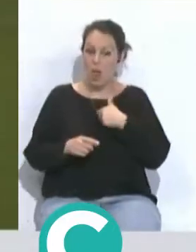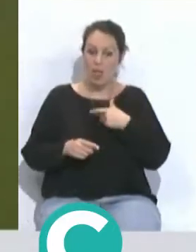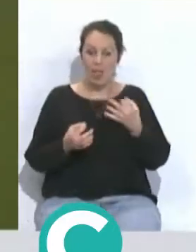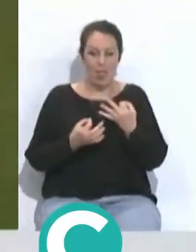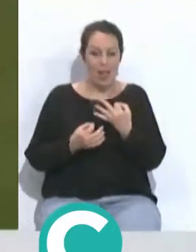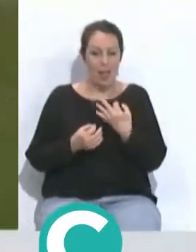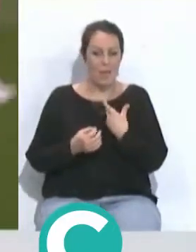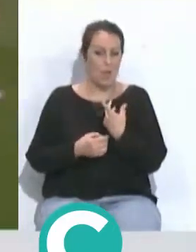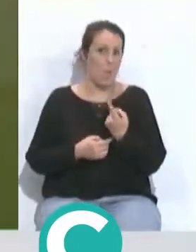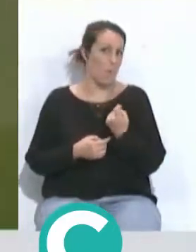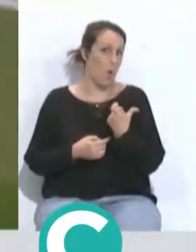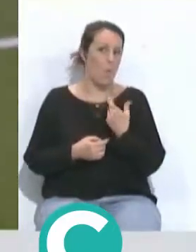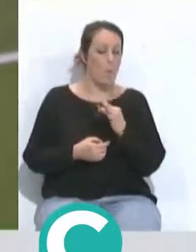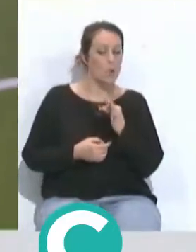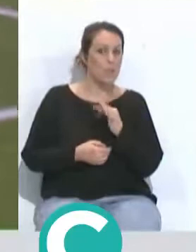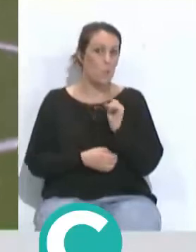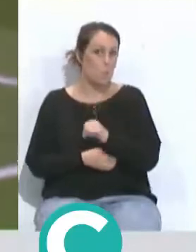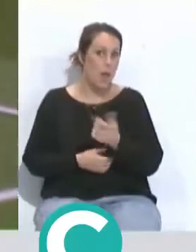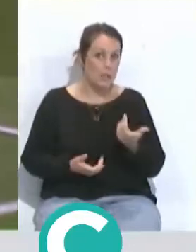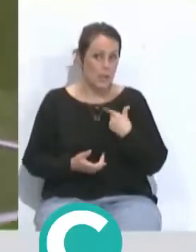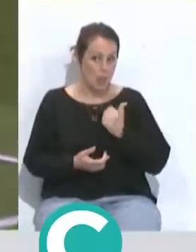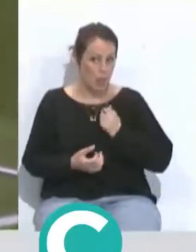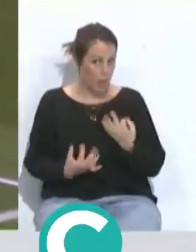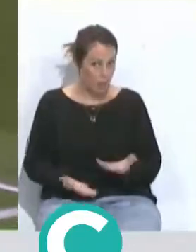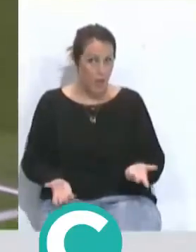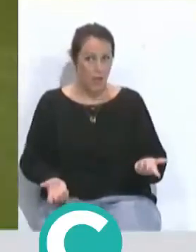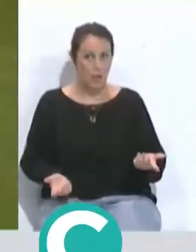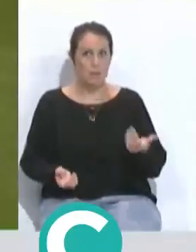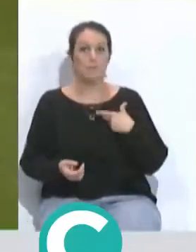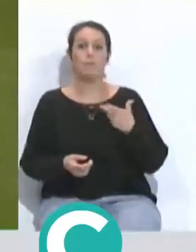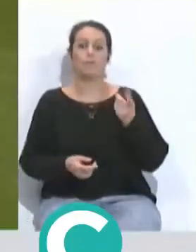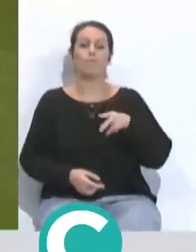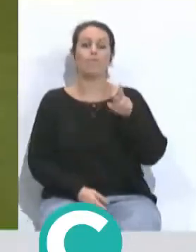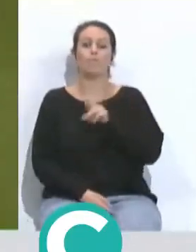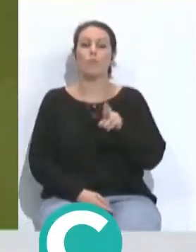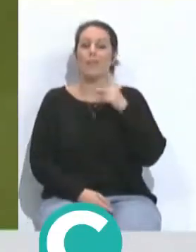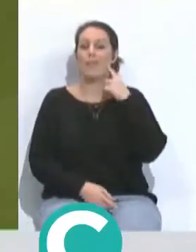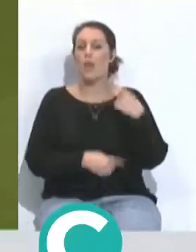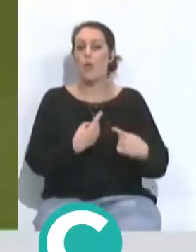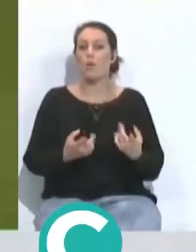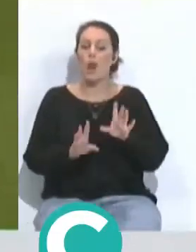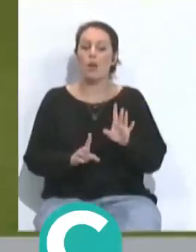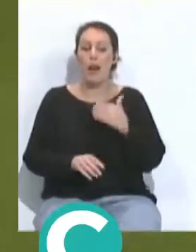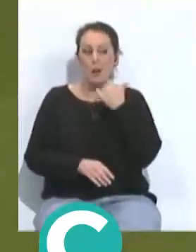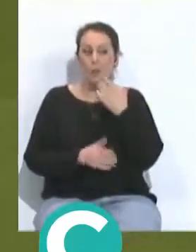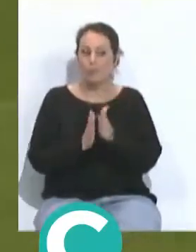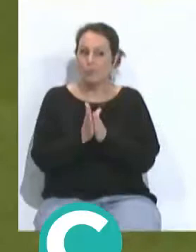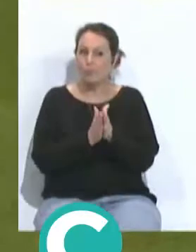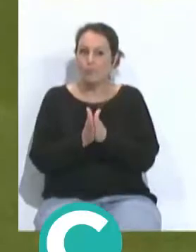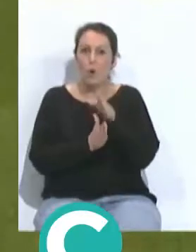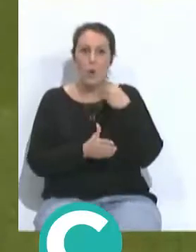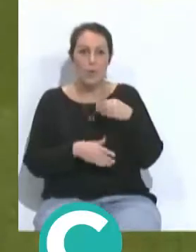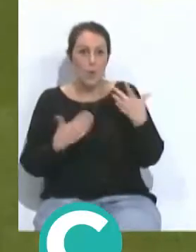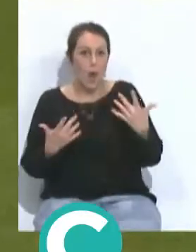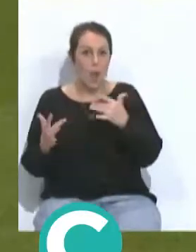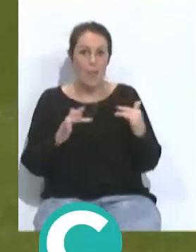adversario. O sea, hay que aprovecharlo. Y sobre todo también recuperar una, no sé si una tradición, pero algo que también motiva mucho a la cantera, que